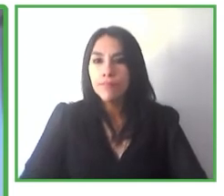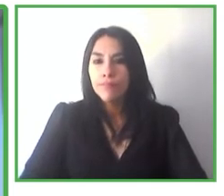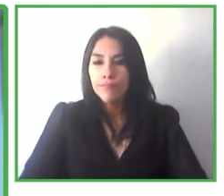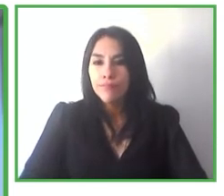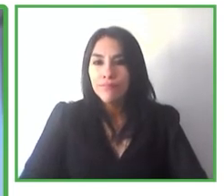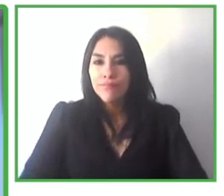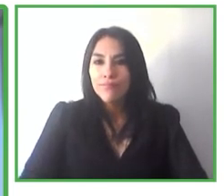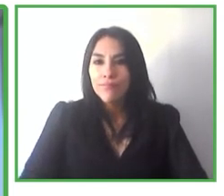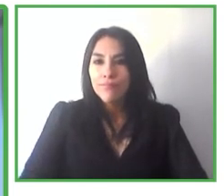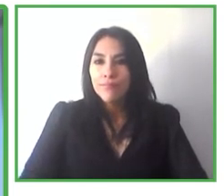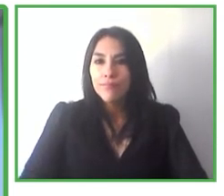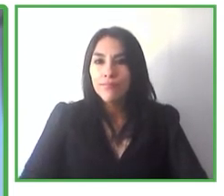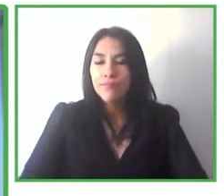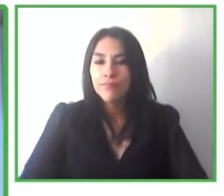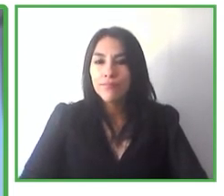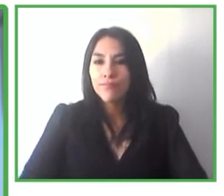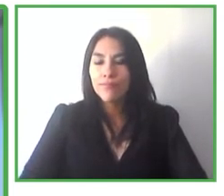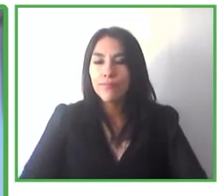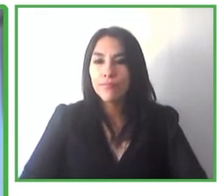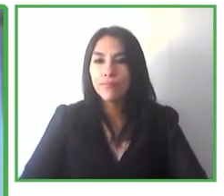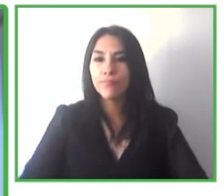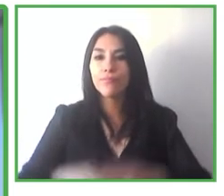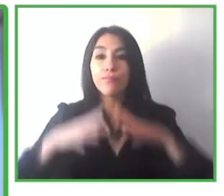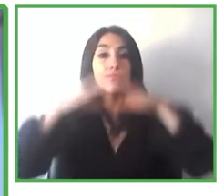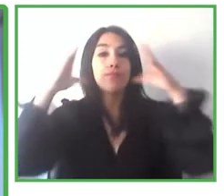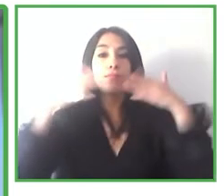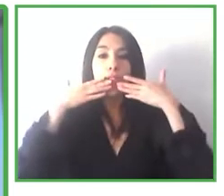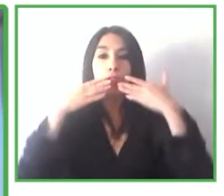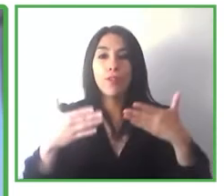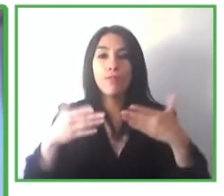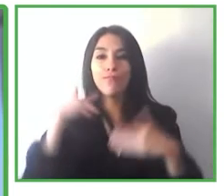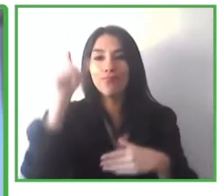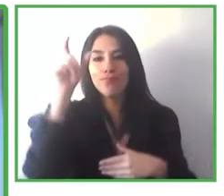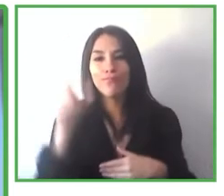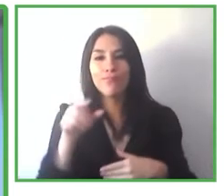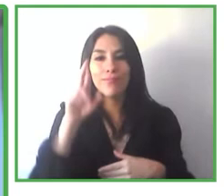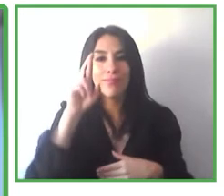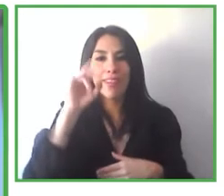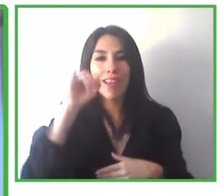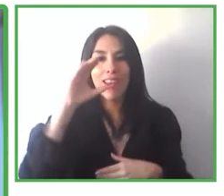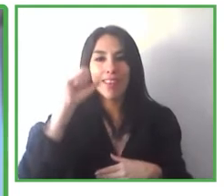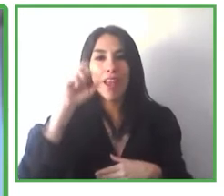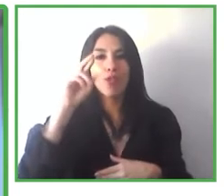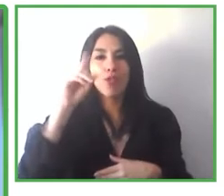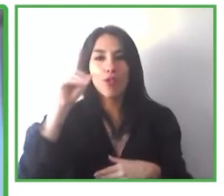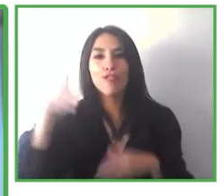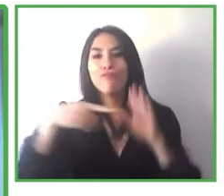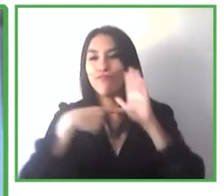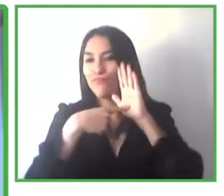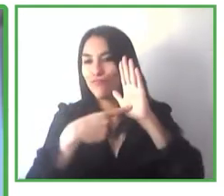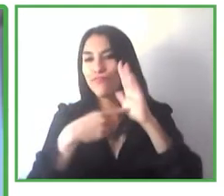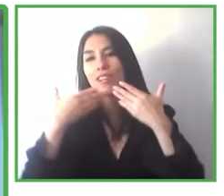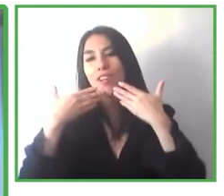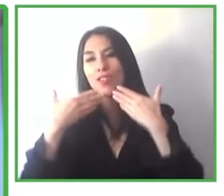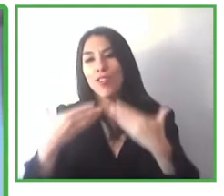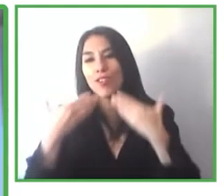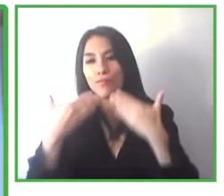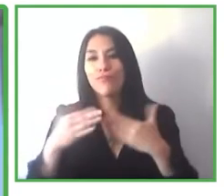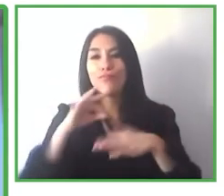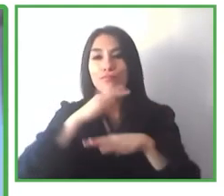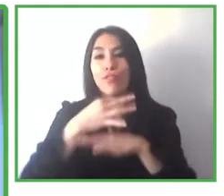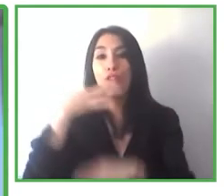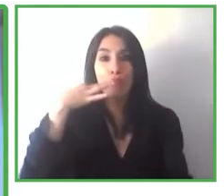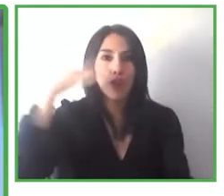gracias Ricardo por esta introducción y sobre todo gracias a la fundación Descúbreme por contar con nosotros para estas charlas soy Raúl